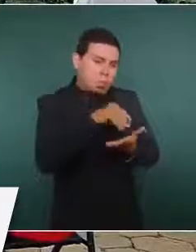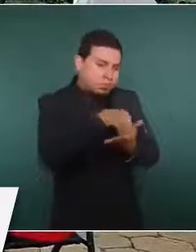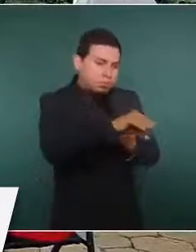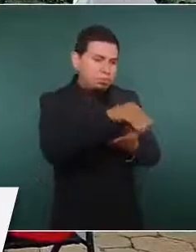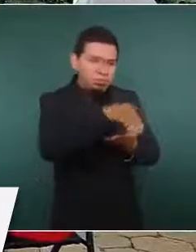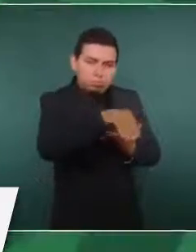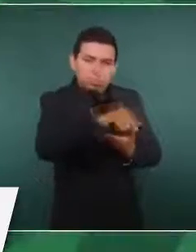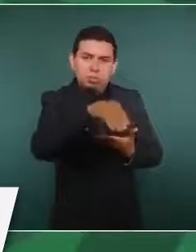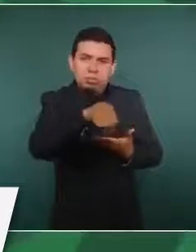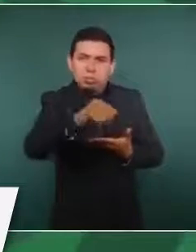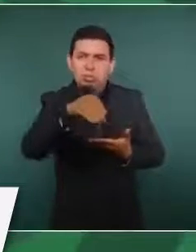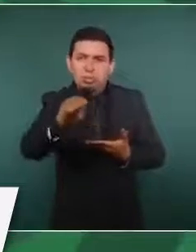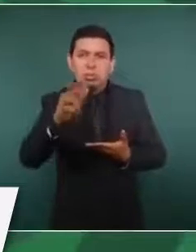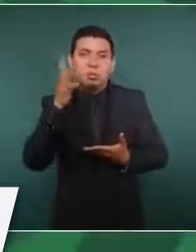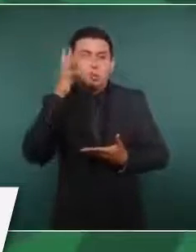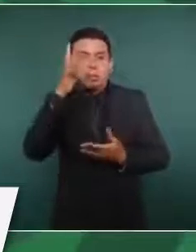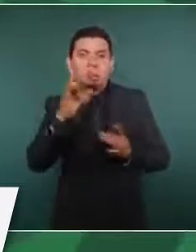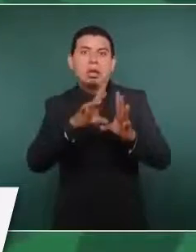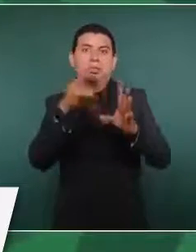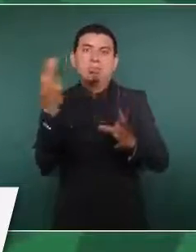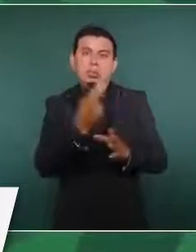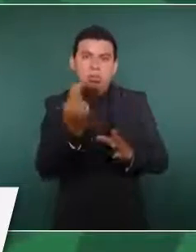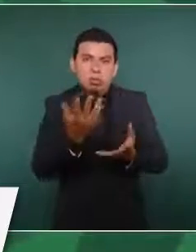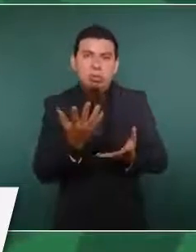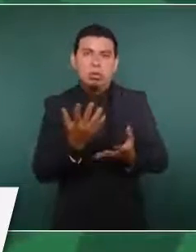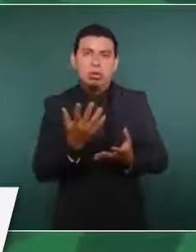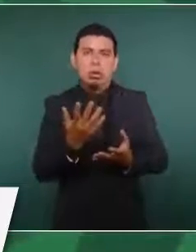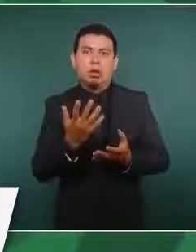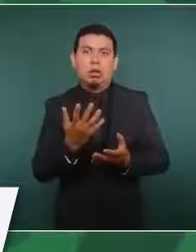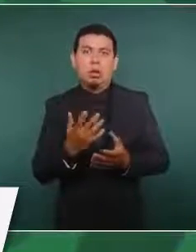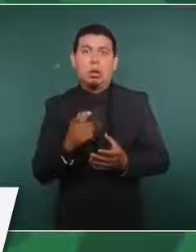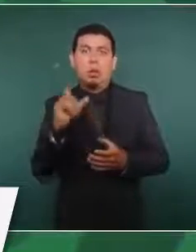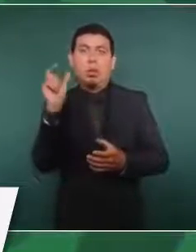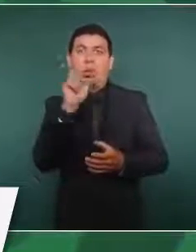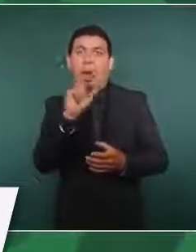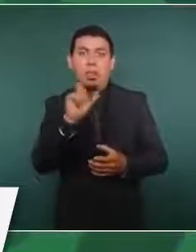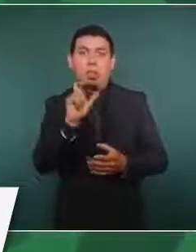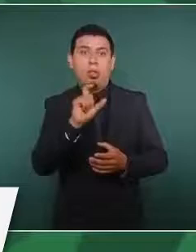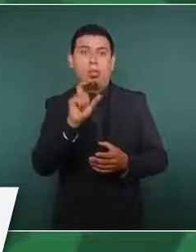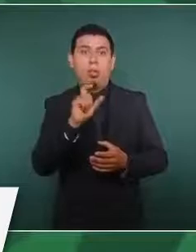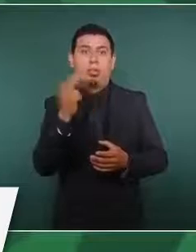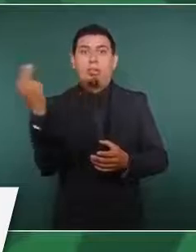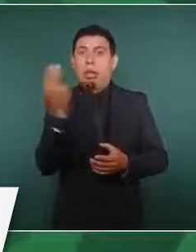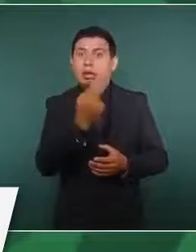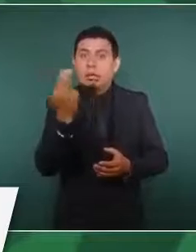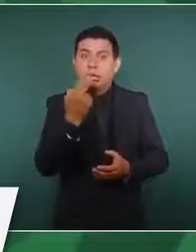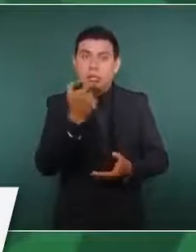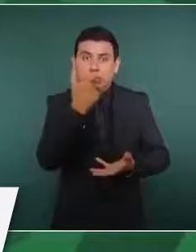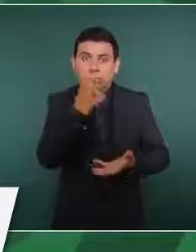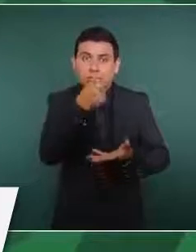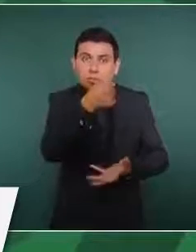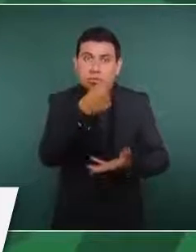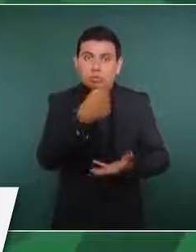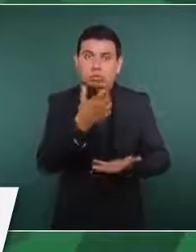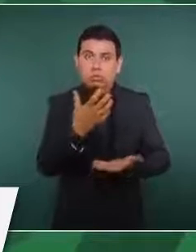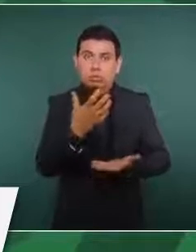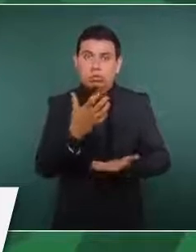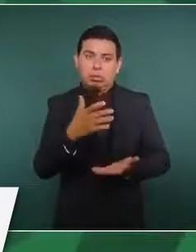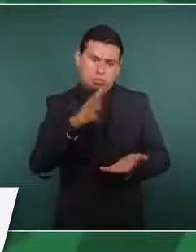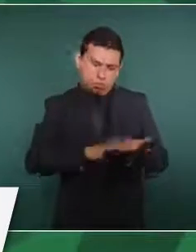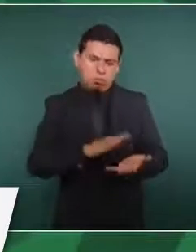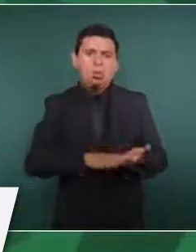que no haya derroche para que no falte el presupuesto en lo